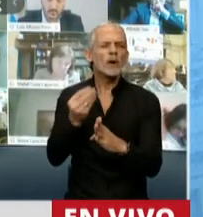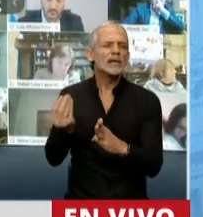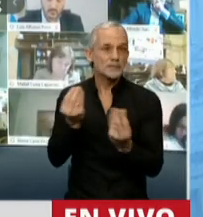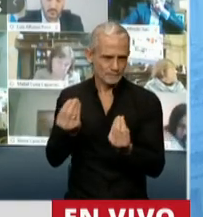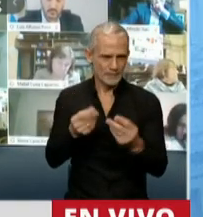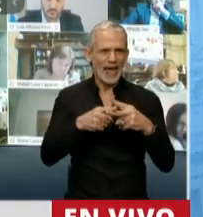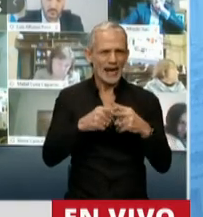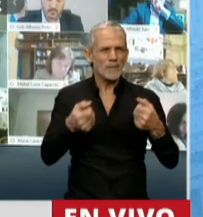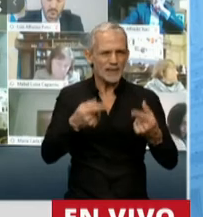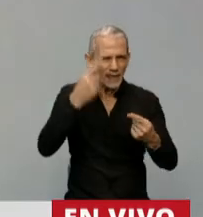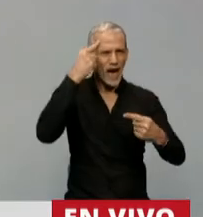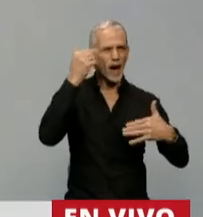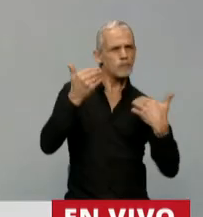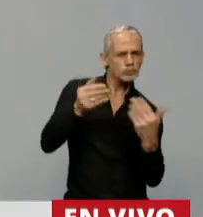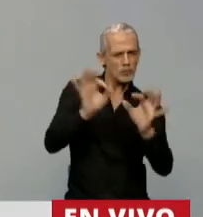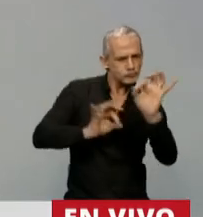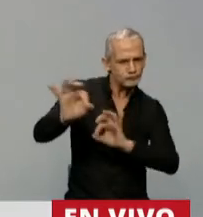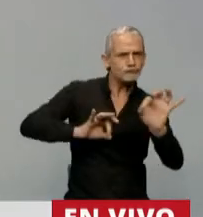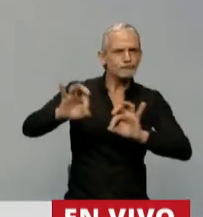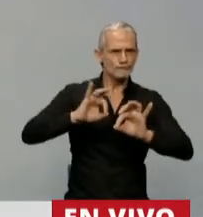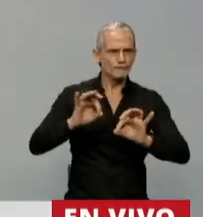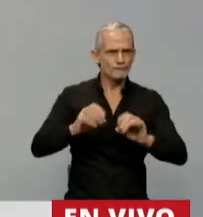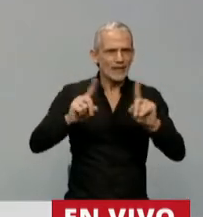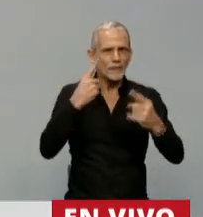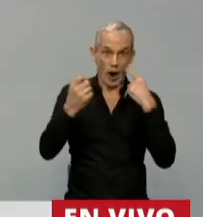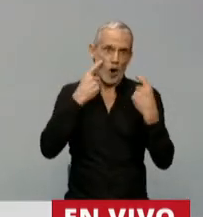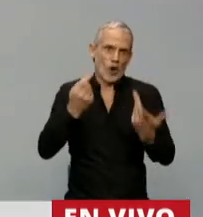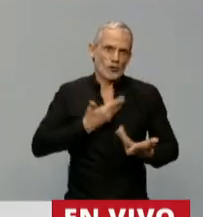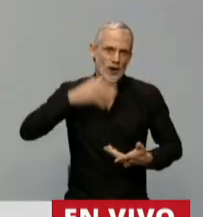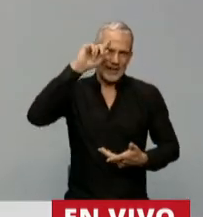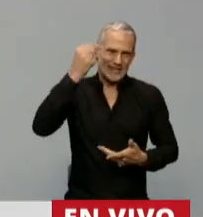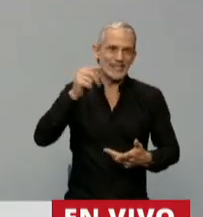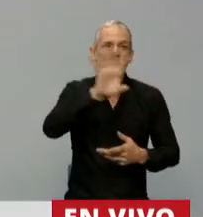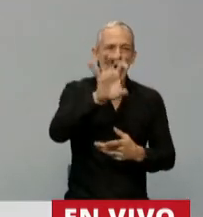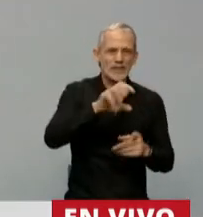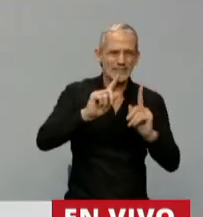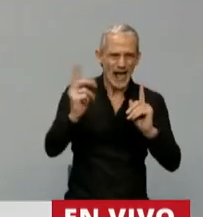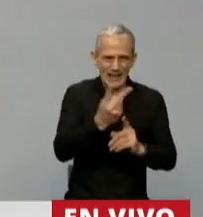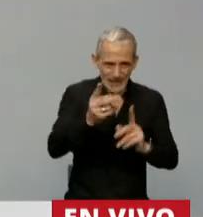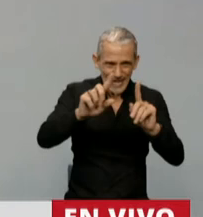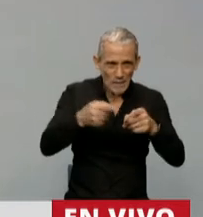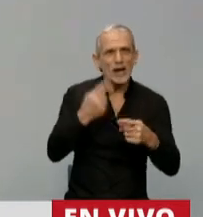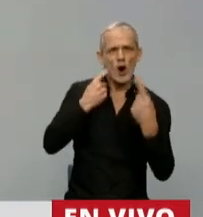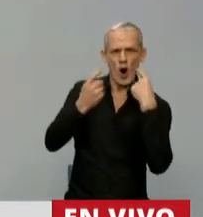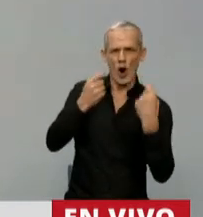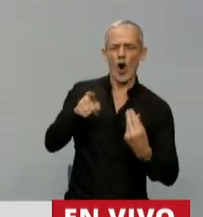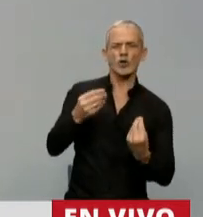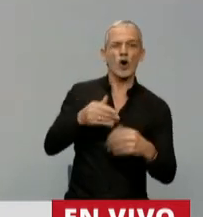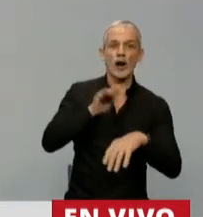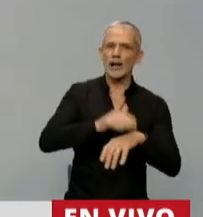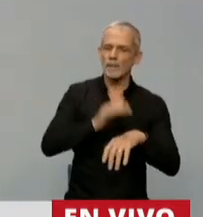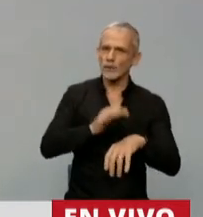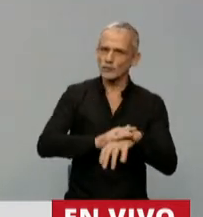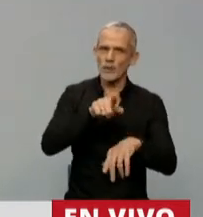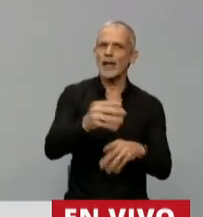herramientas y capacidad de diseño, ejecución y control por parte del gobierno provincial que exhibe responsabilidad